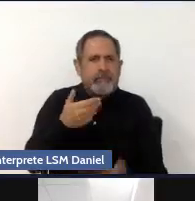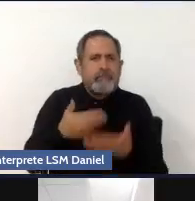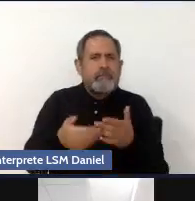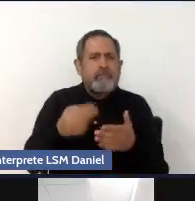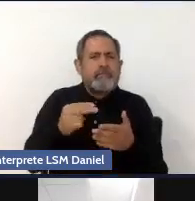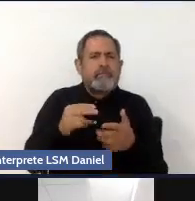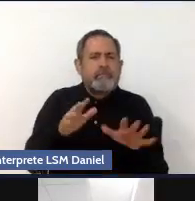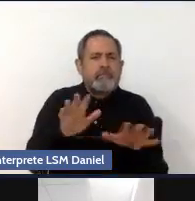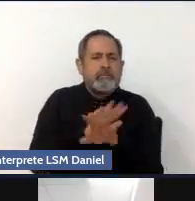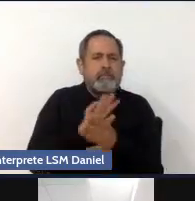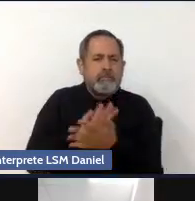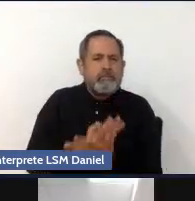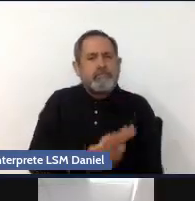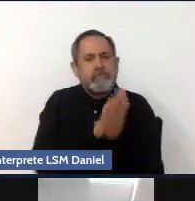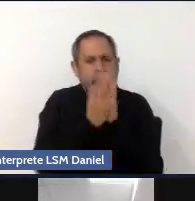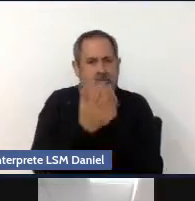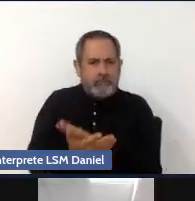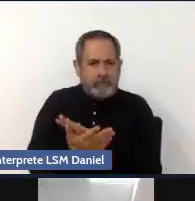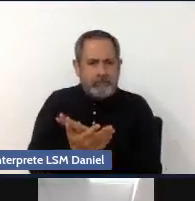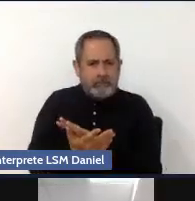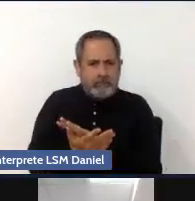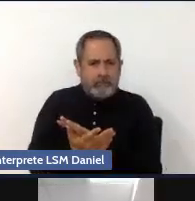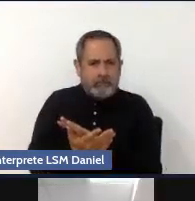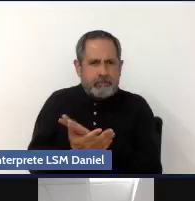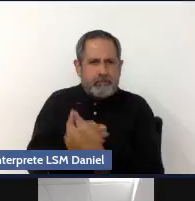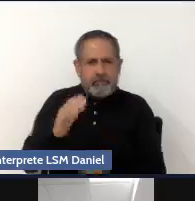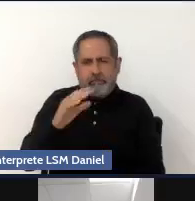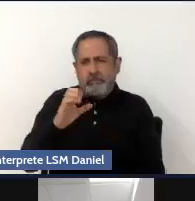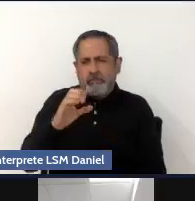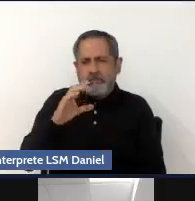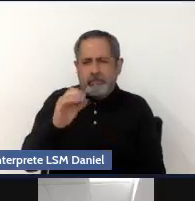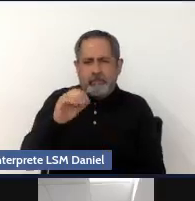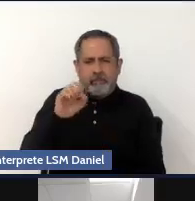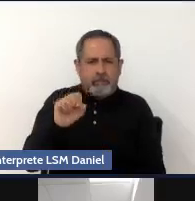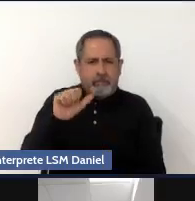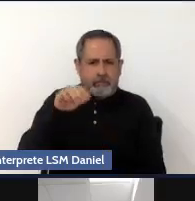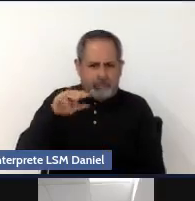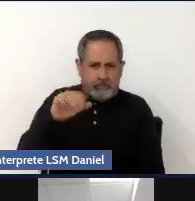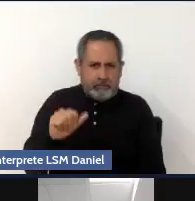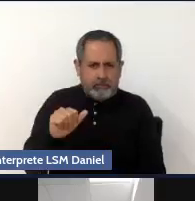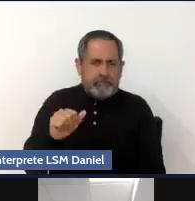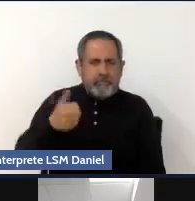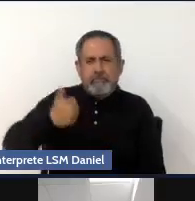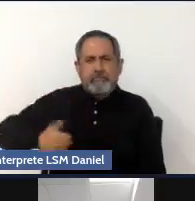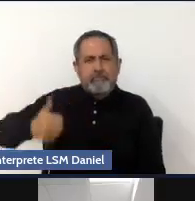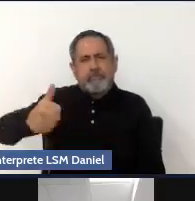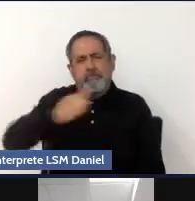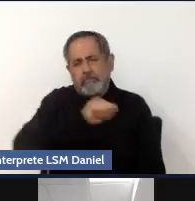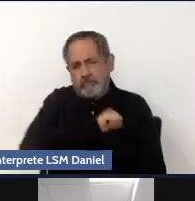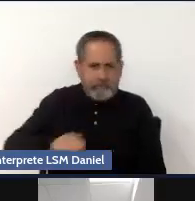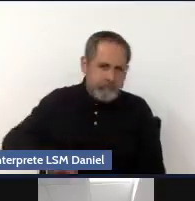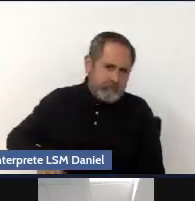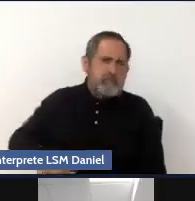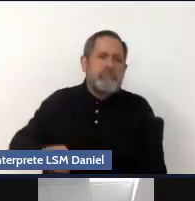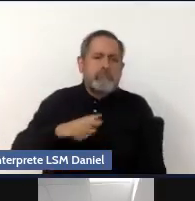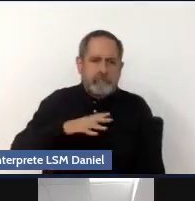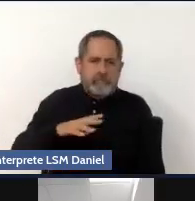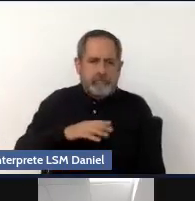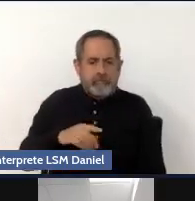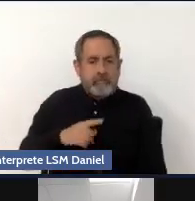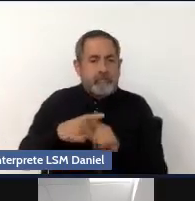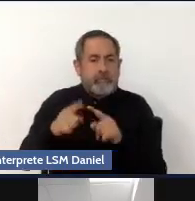un MK a Secosama Portales, ¿no? En cada alcaldía y en todo el país